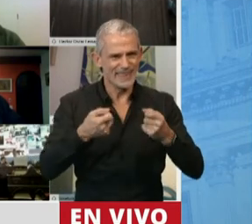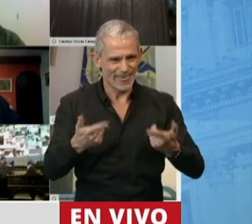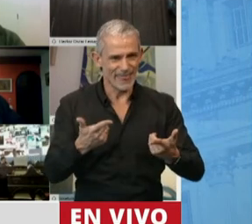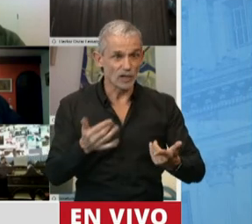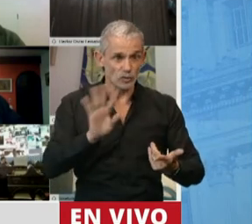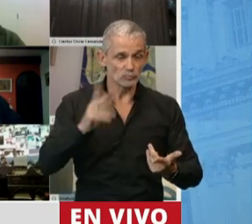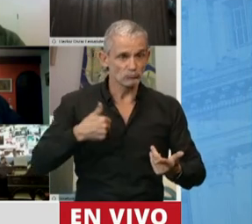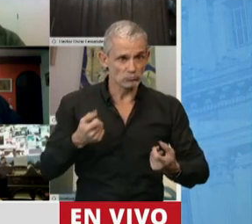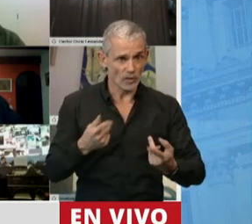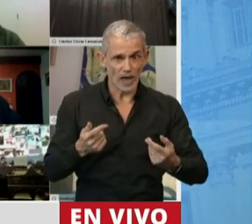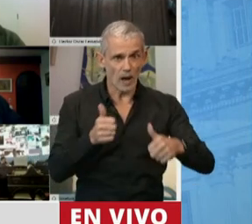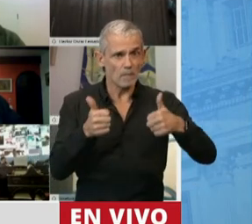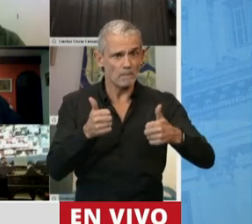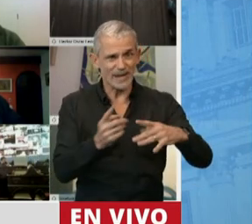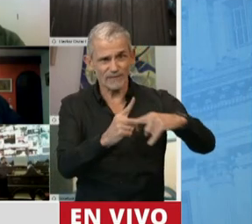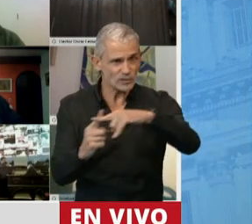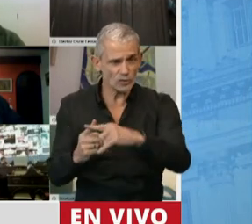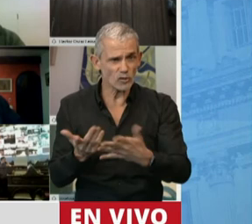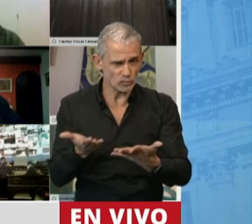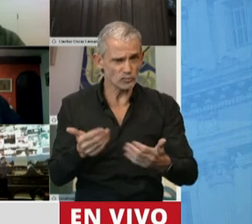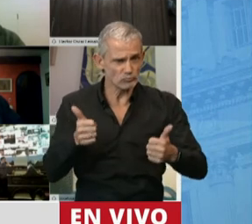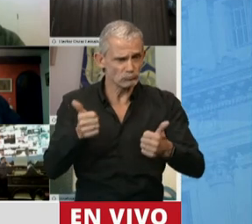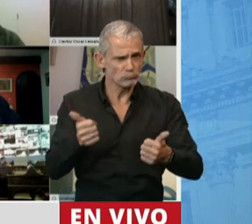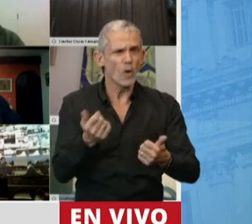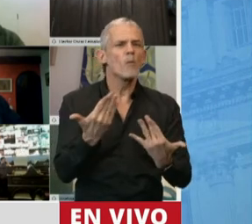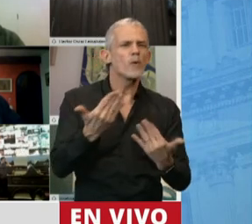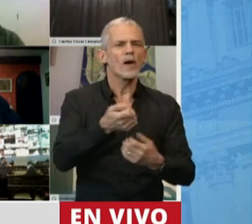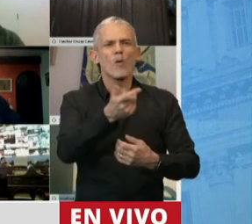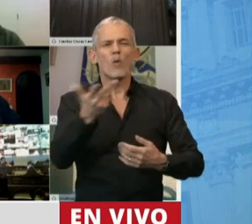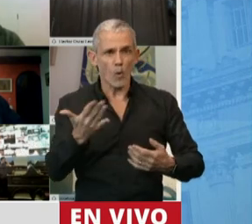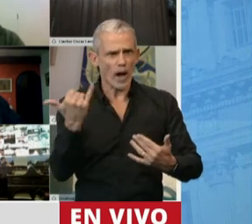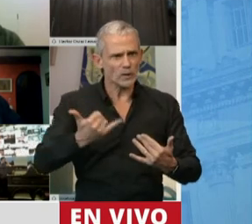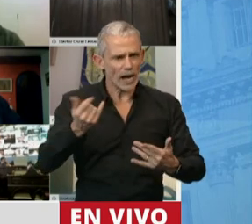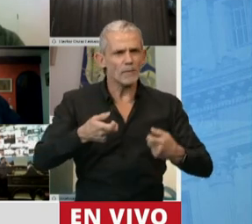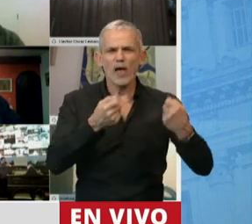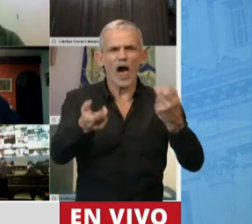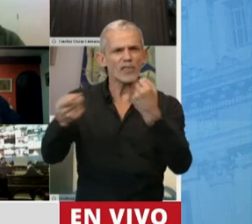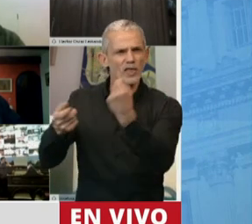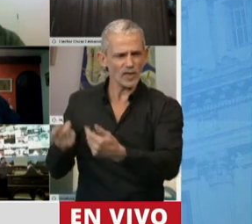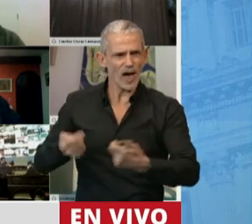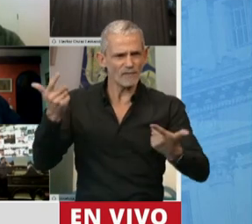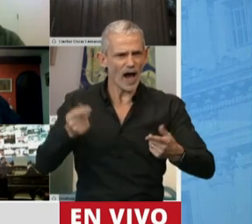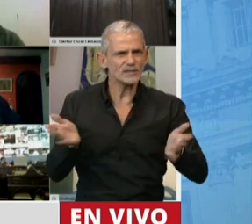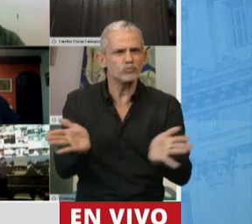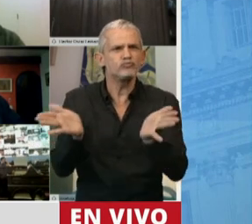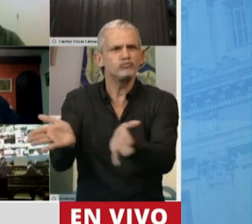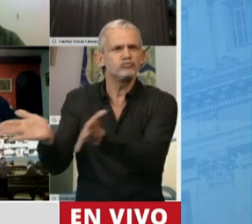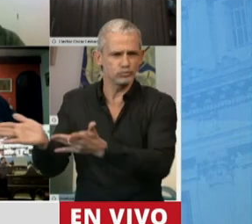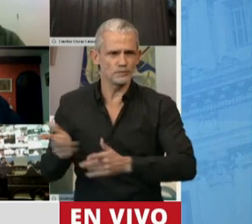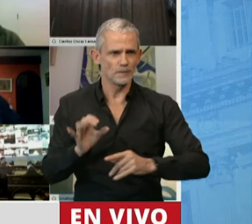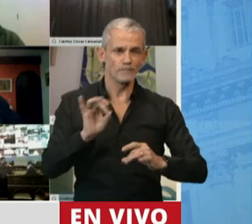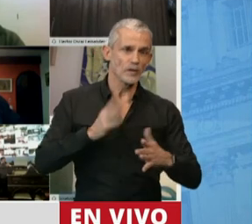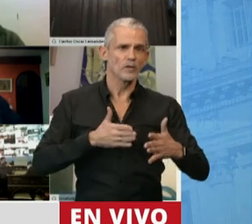estamos propiciando beneficios que sean cuantificados, que sean fácilmente otorgables, con estímulos claros, y que no